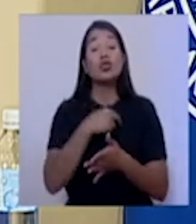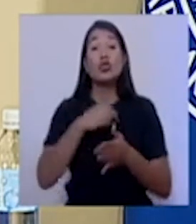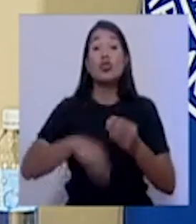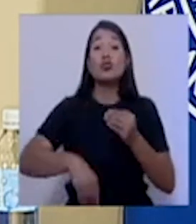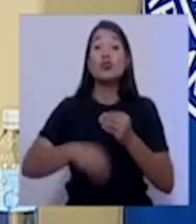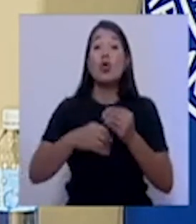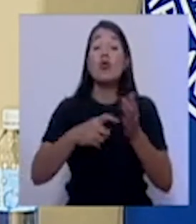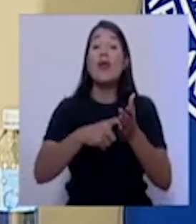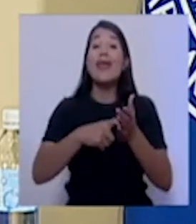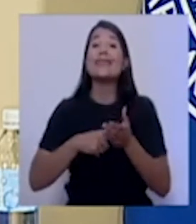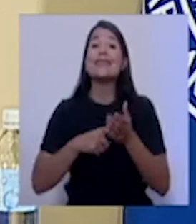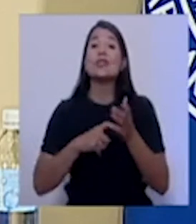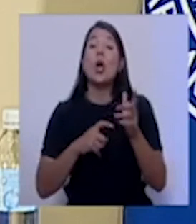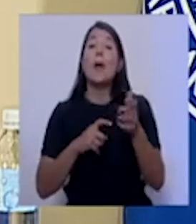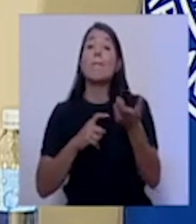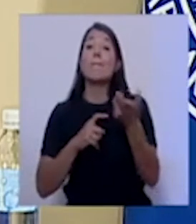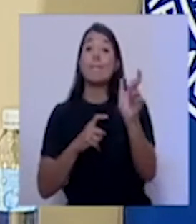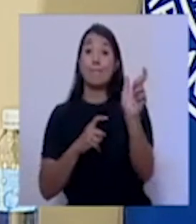la licencia de conducir